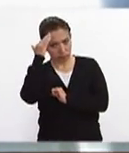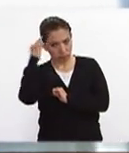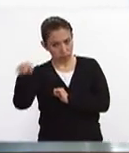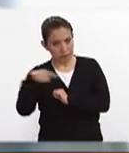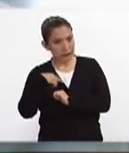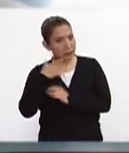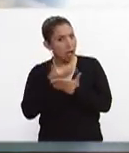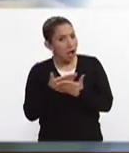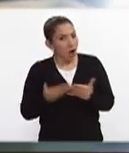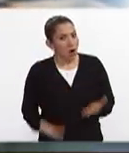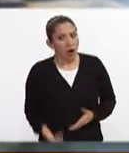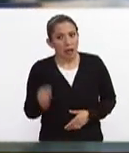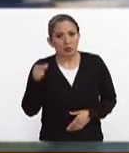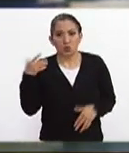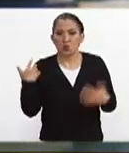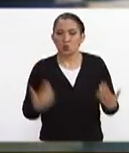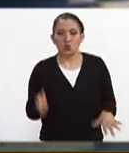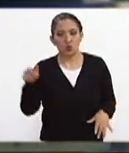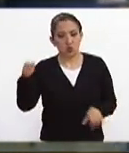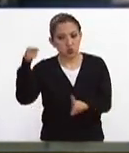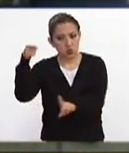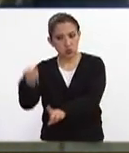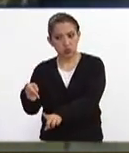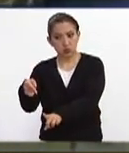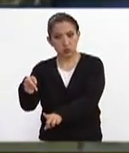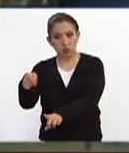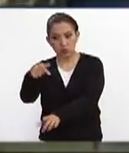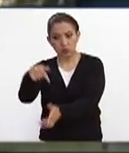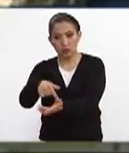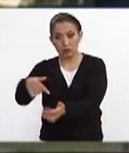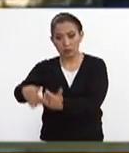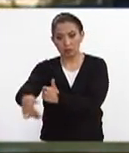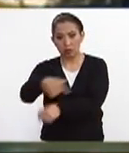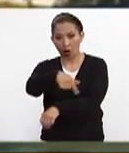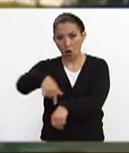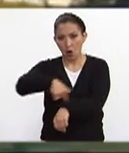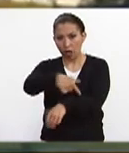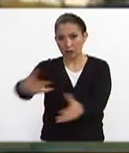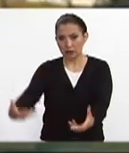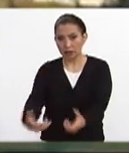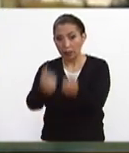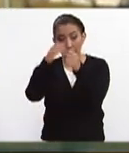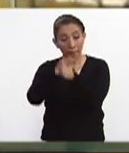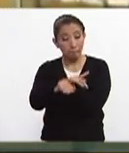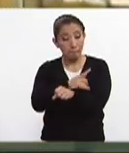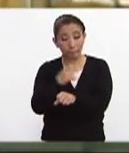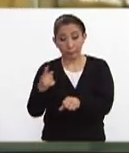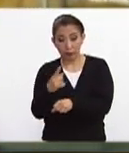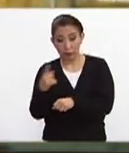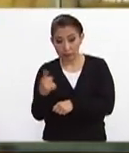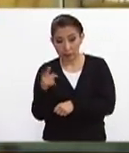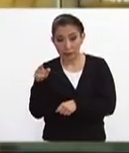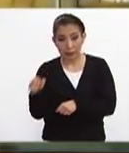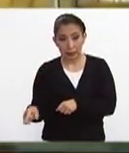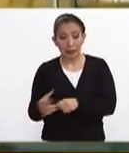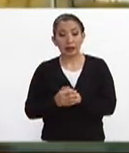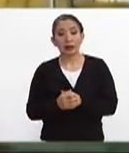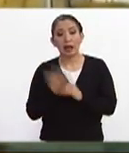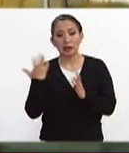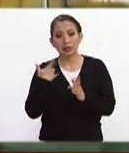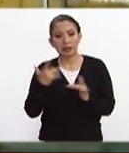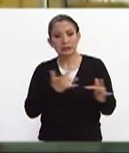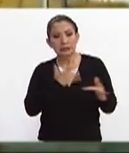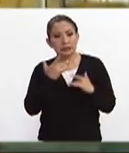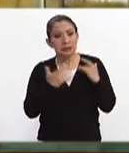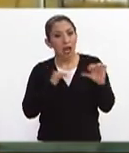pues se ha convertido uno de los de los focos en estas últimas horas de rescate debido a que pues se se